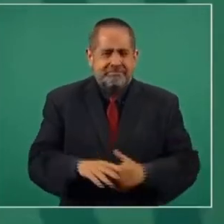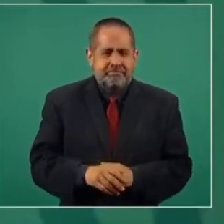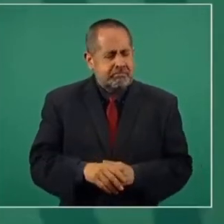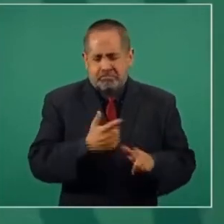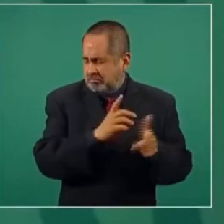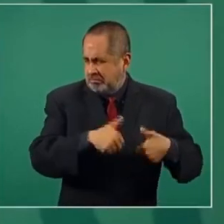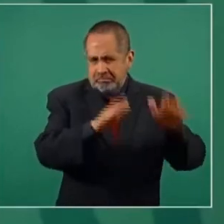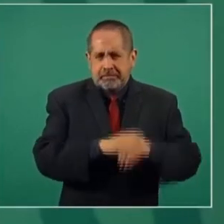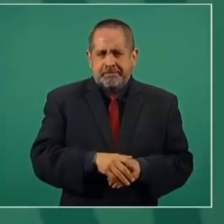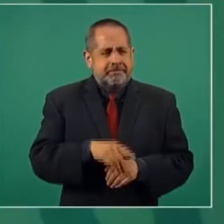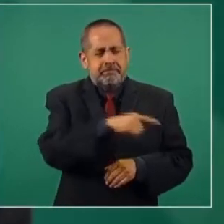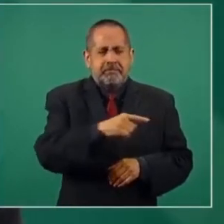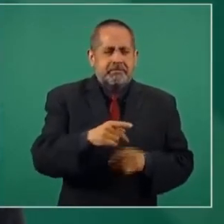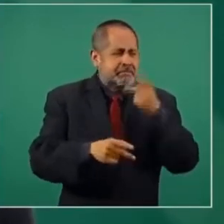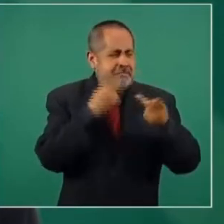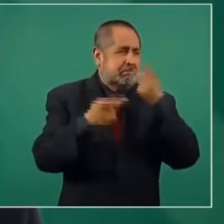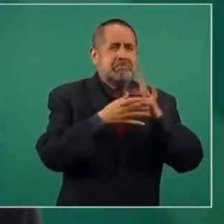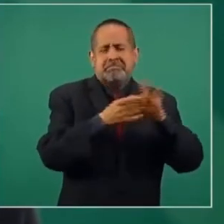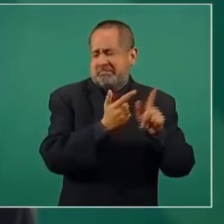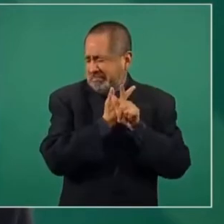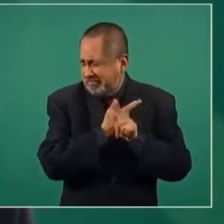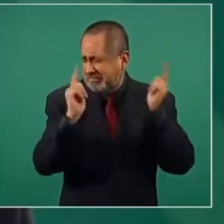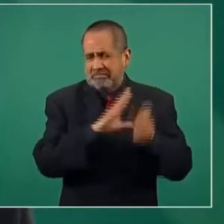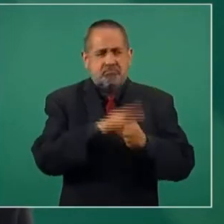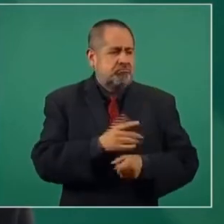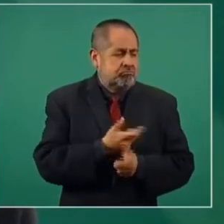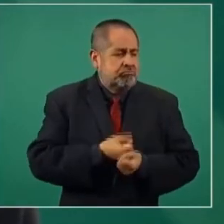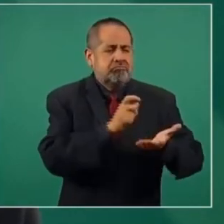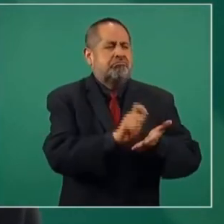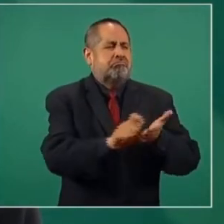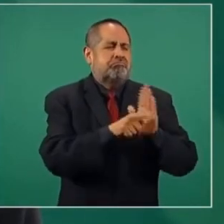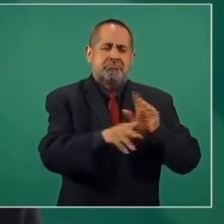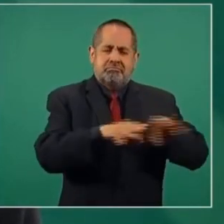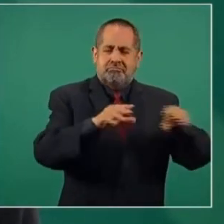Que pueden ejercer a plenitud su libertad.